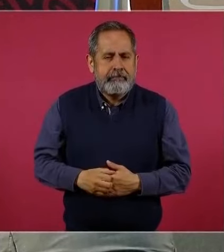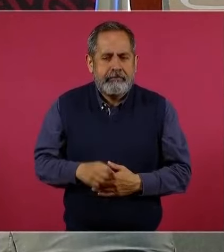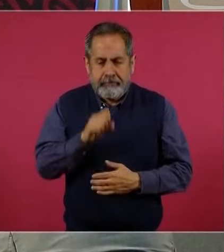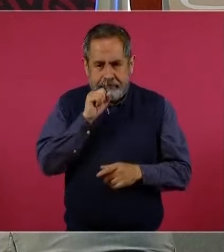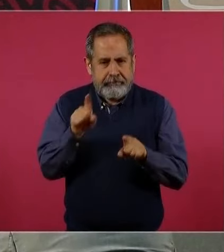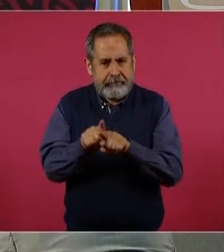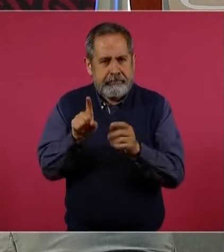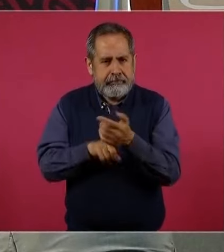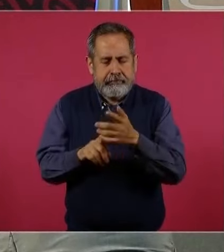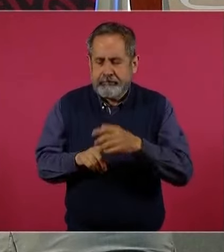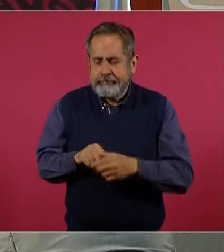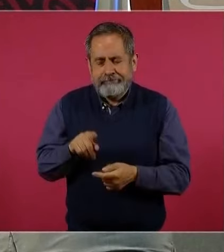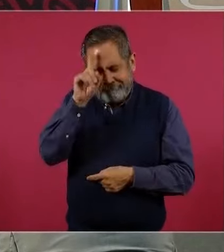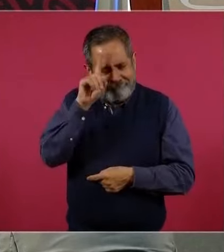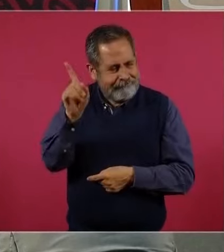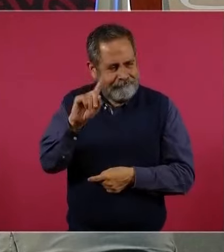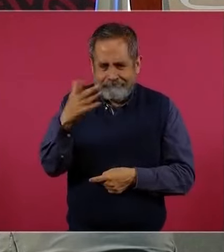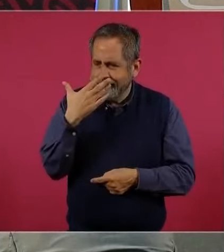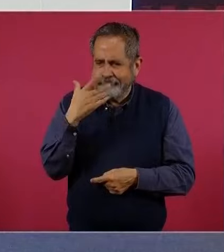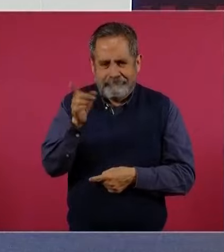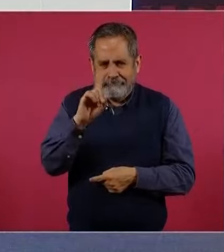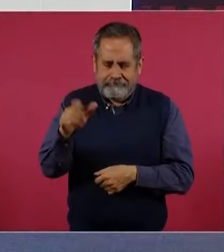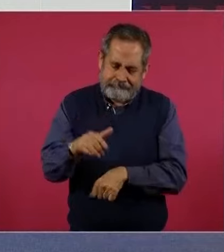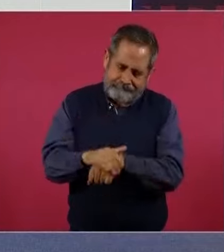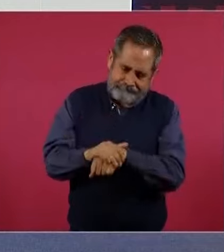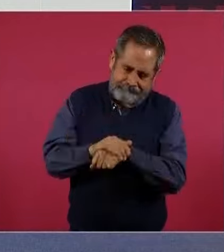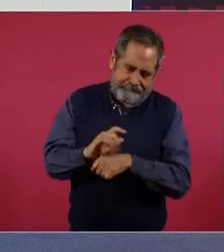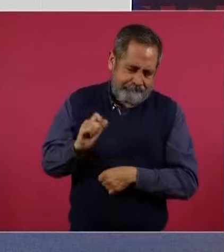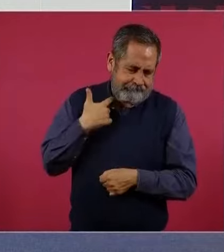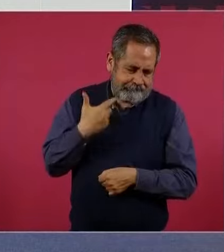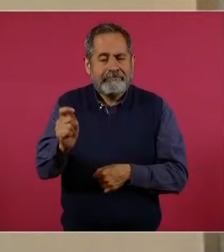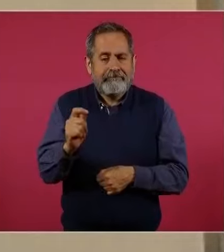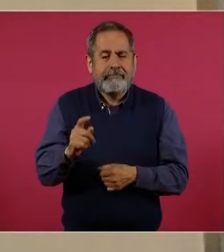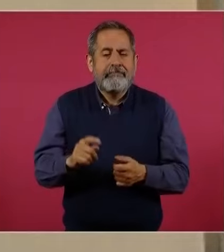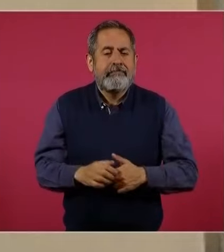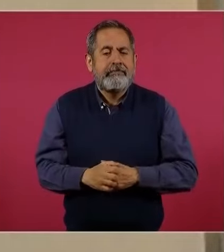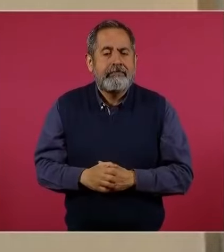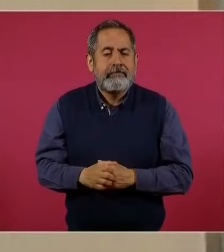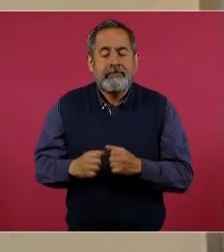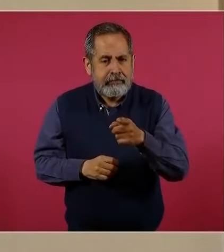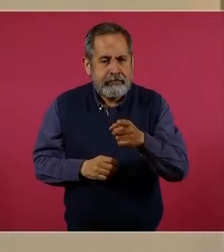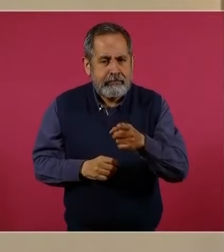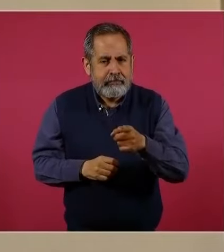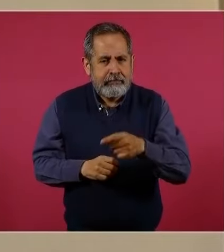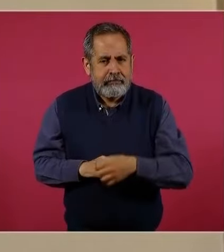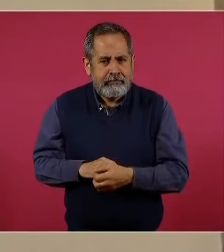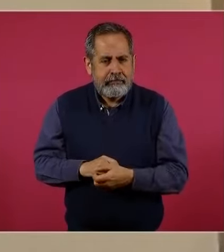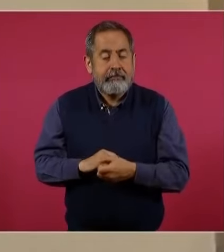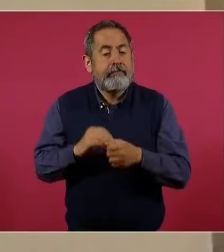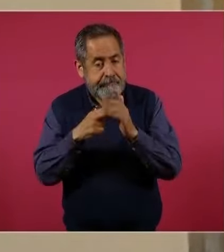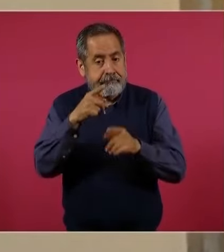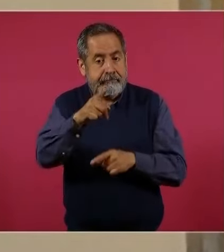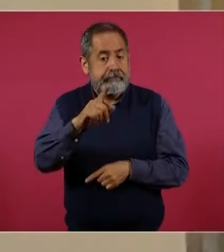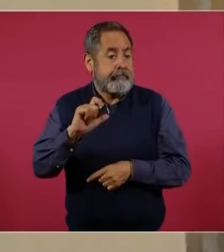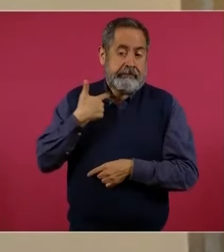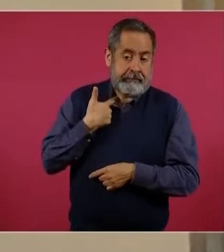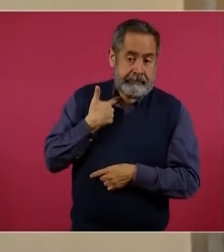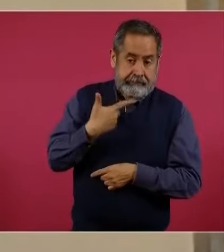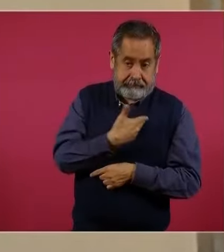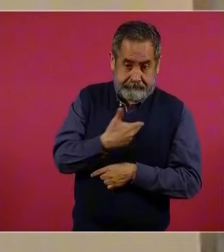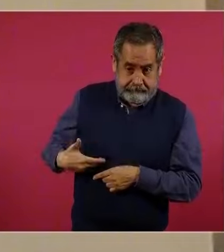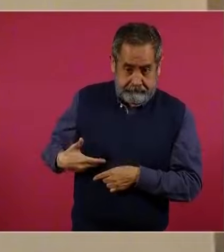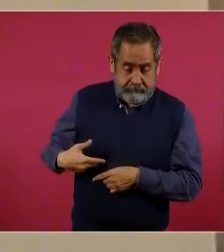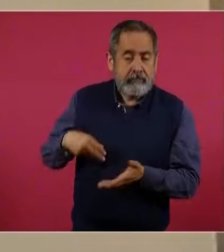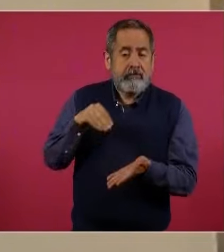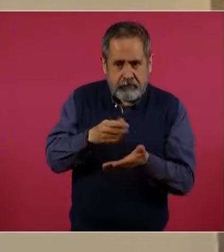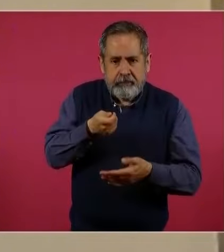recomendable ni conveniente, amigo expresidente Trump, en Estados Unidos el que fue presidente, aunque ya no